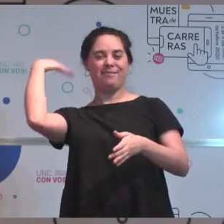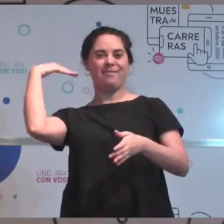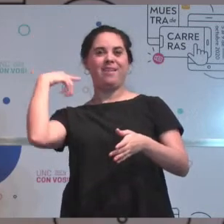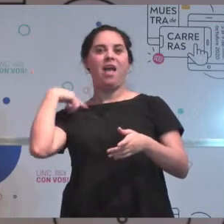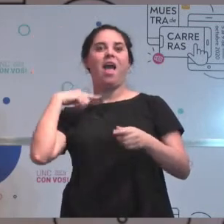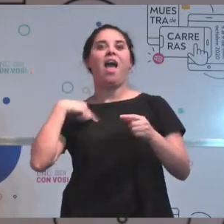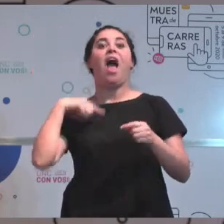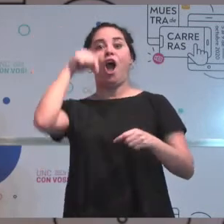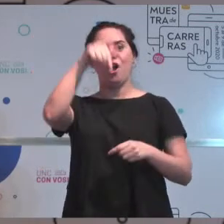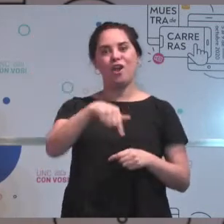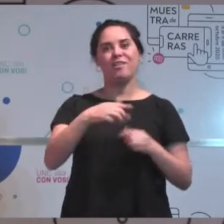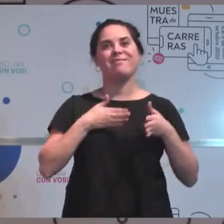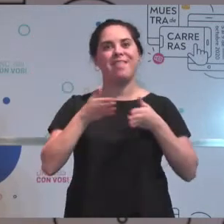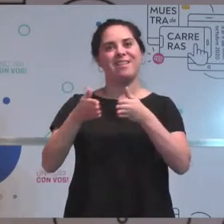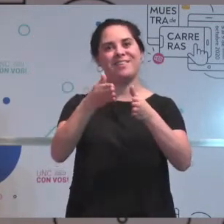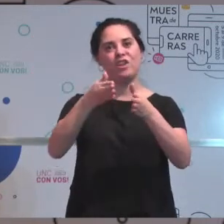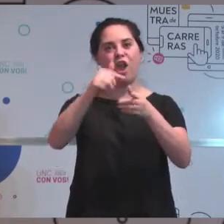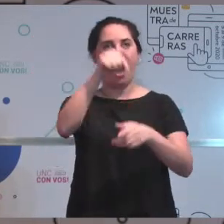actuales.